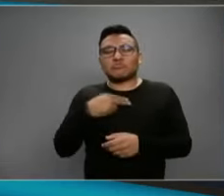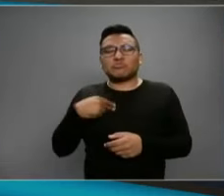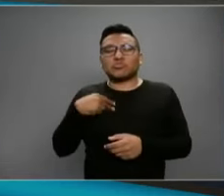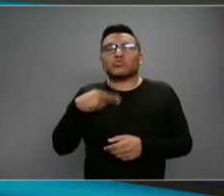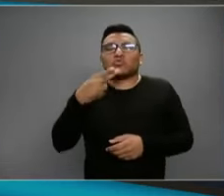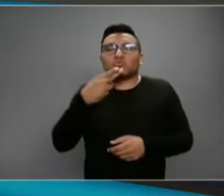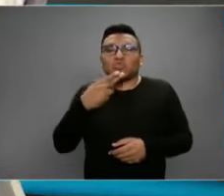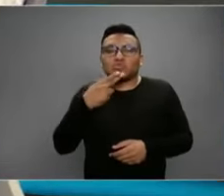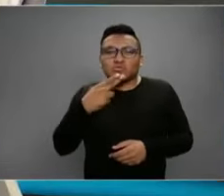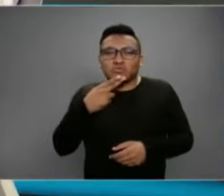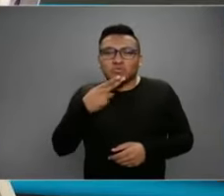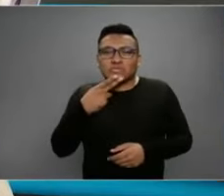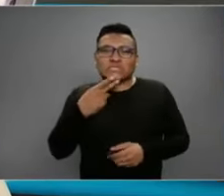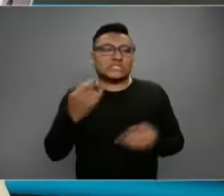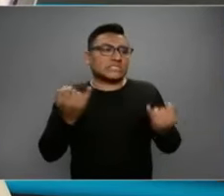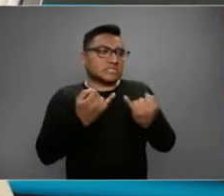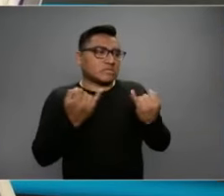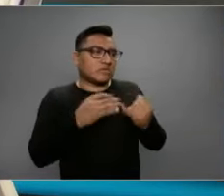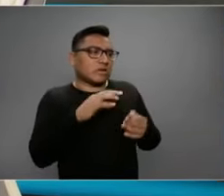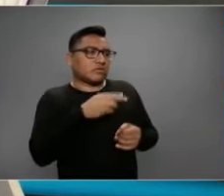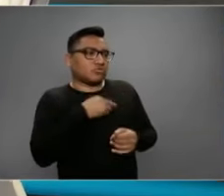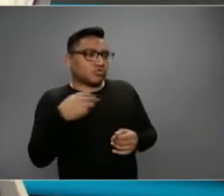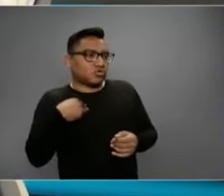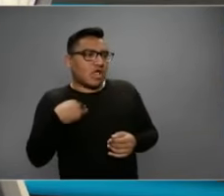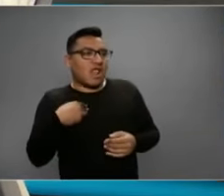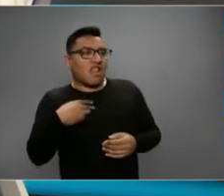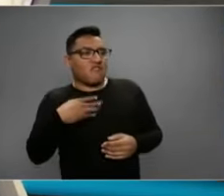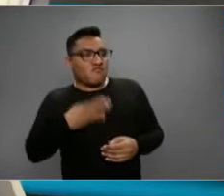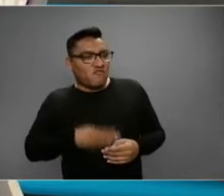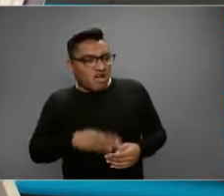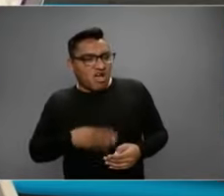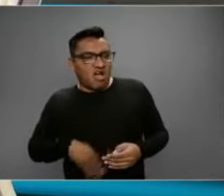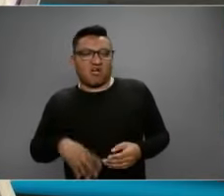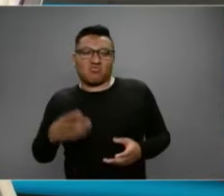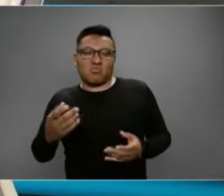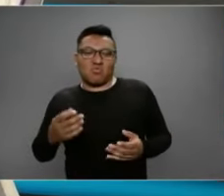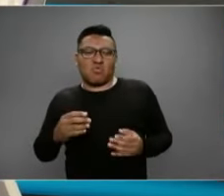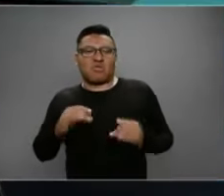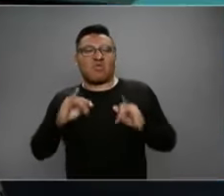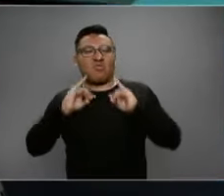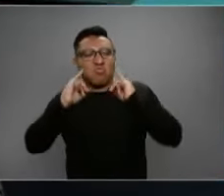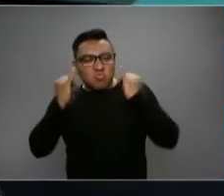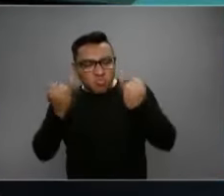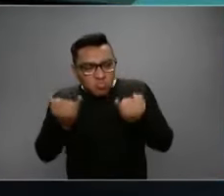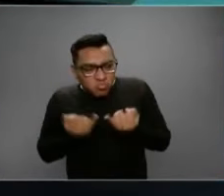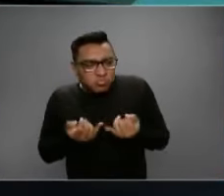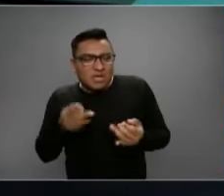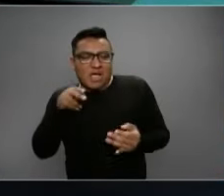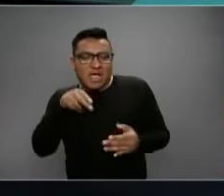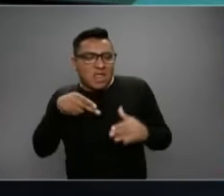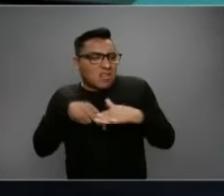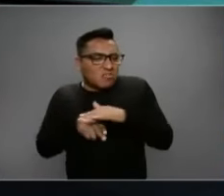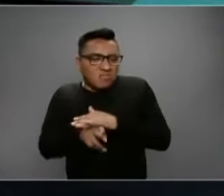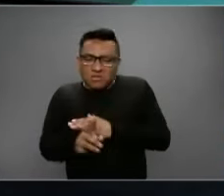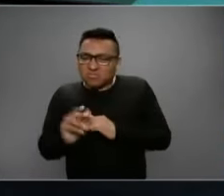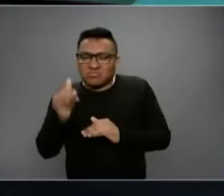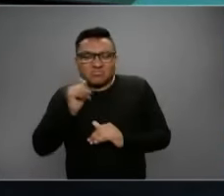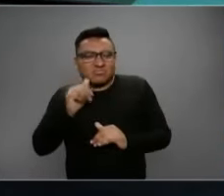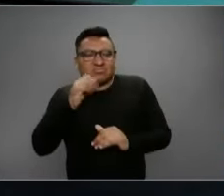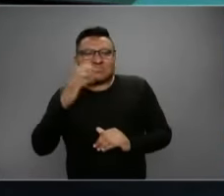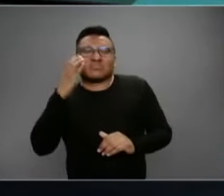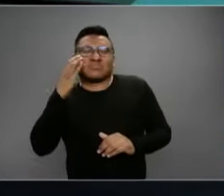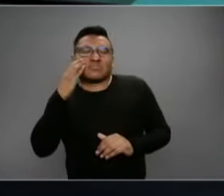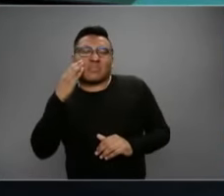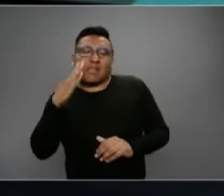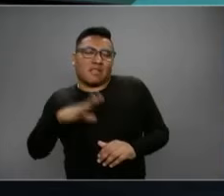solo. No, bueno, es que vamos al baño con esto. Exactamente. Vamos en todo, al baño, a la junta, estamos en el metro, donde sea, con el